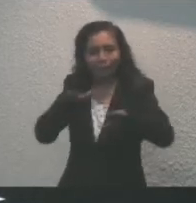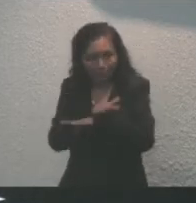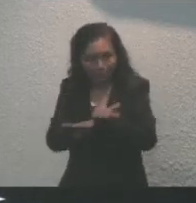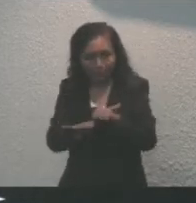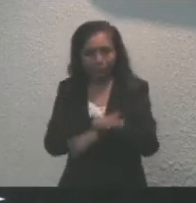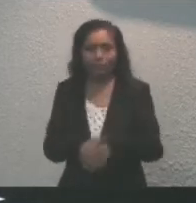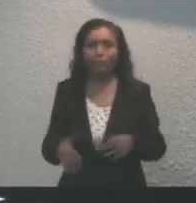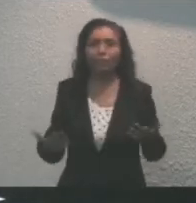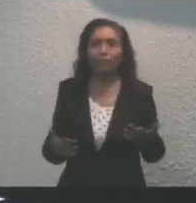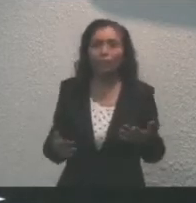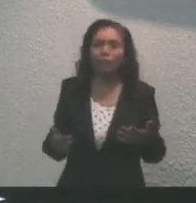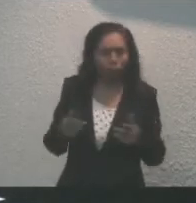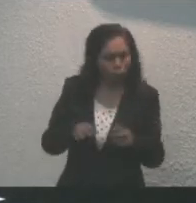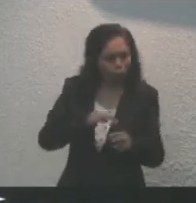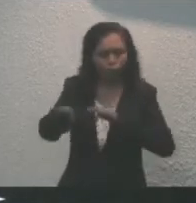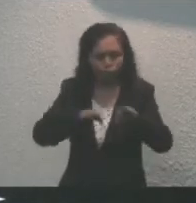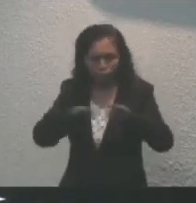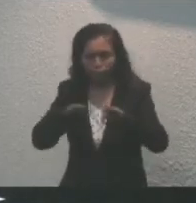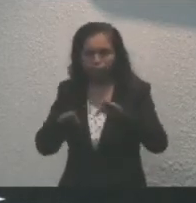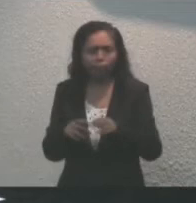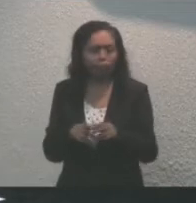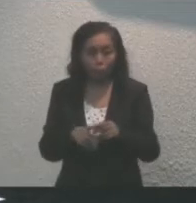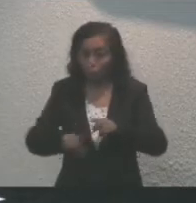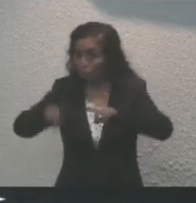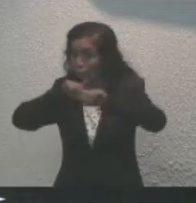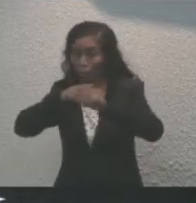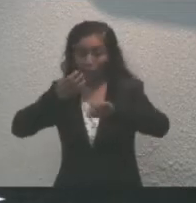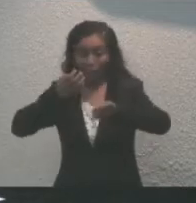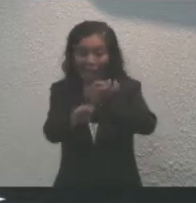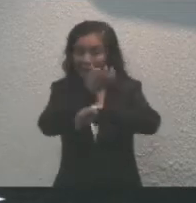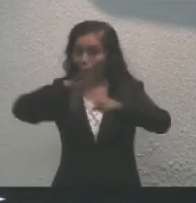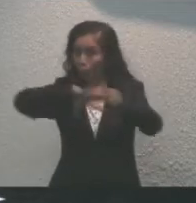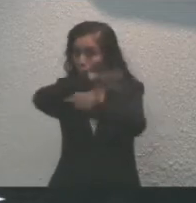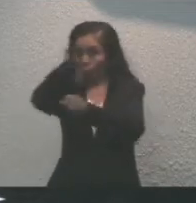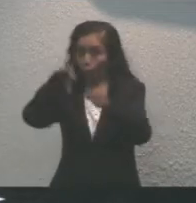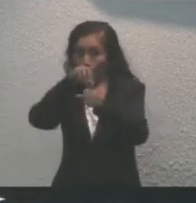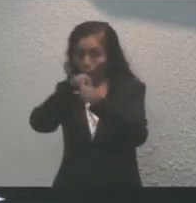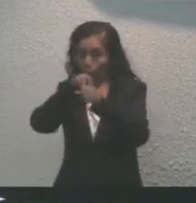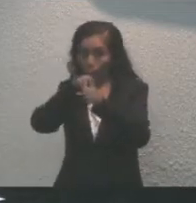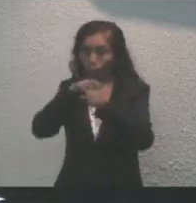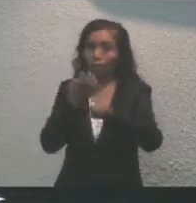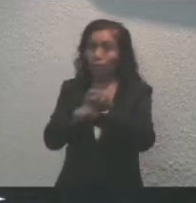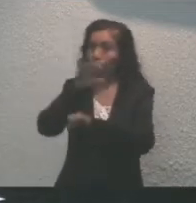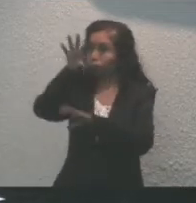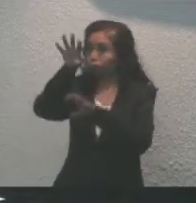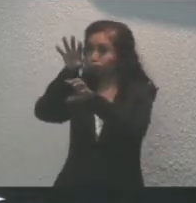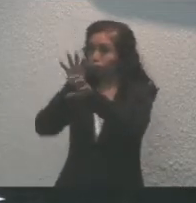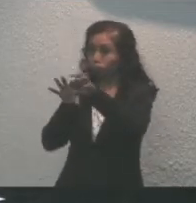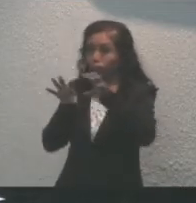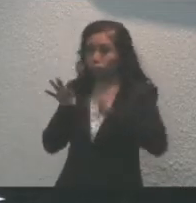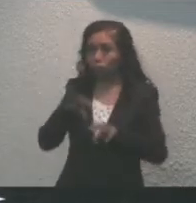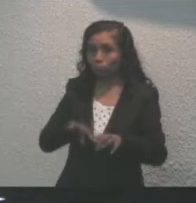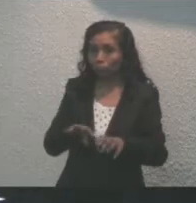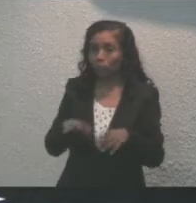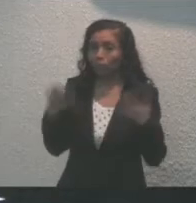Lo hemos hecho en todos los rincones, en todos los municipios del Estado, en las zonas con mayores